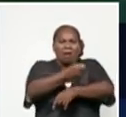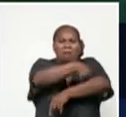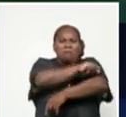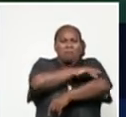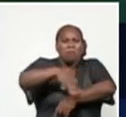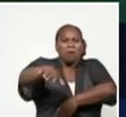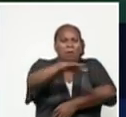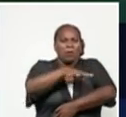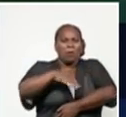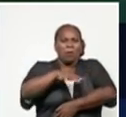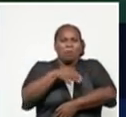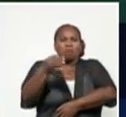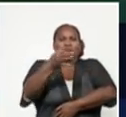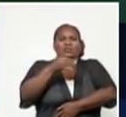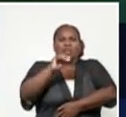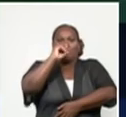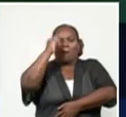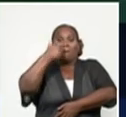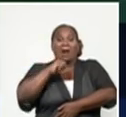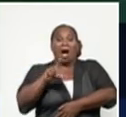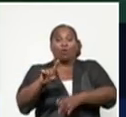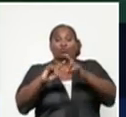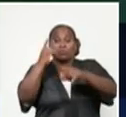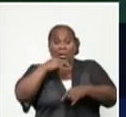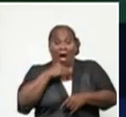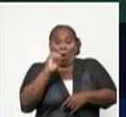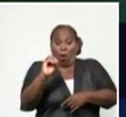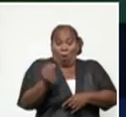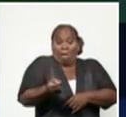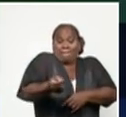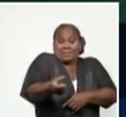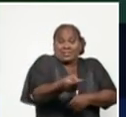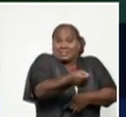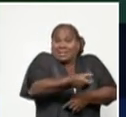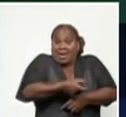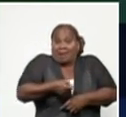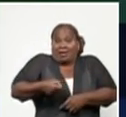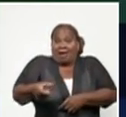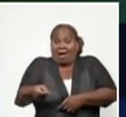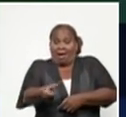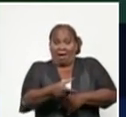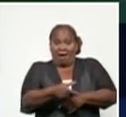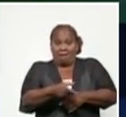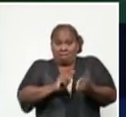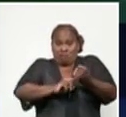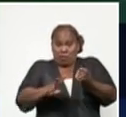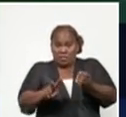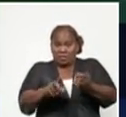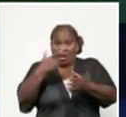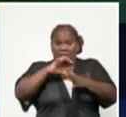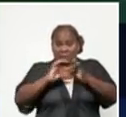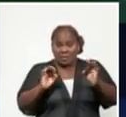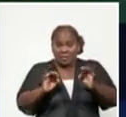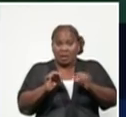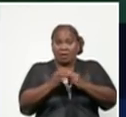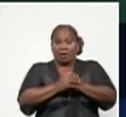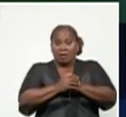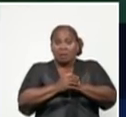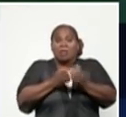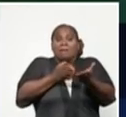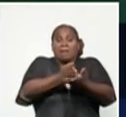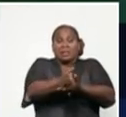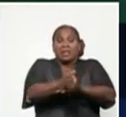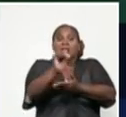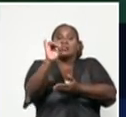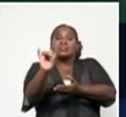municipios aledaños y también hacia otra provincia. Se mantienen también 6 eventos en la provincia de La Habana.